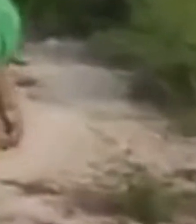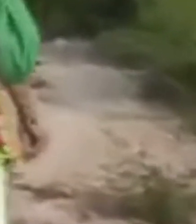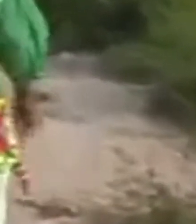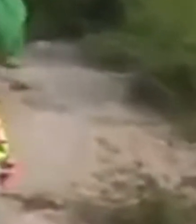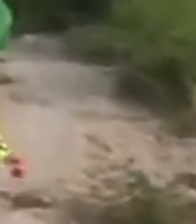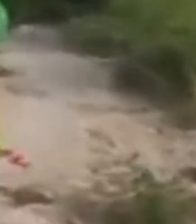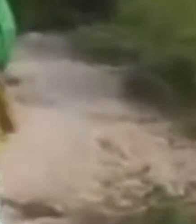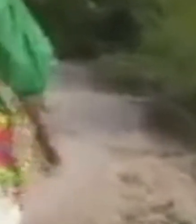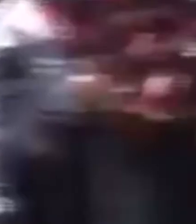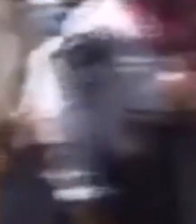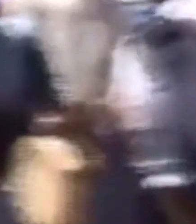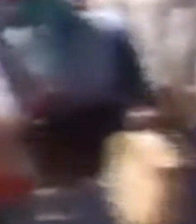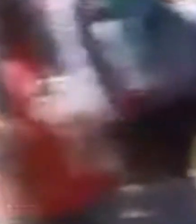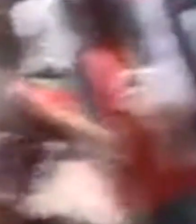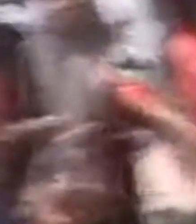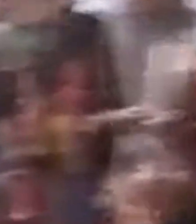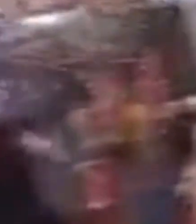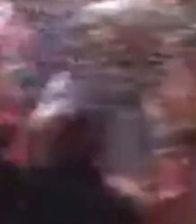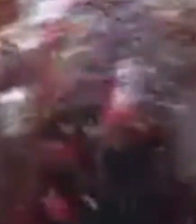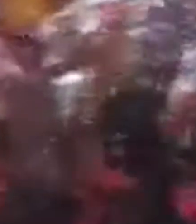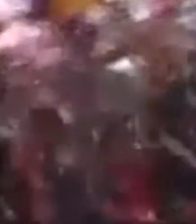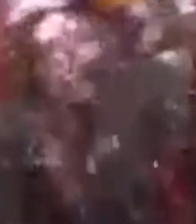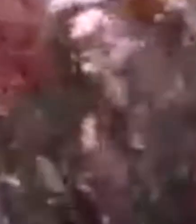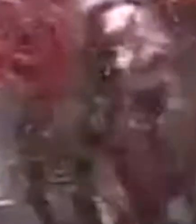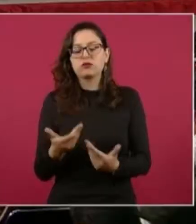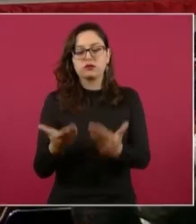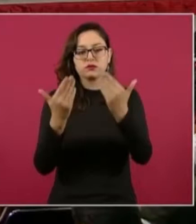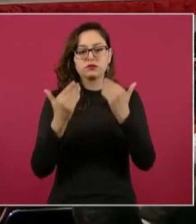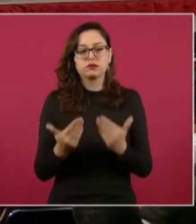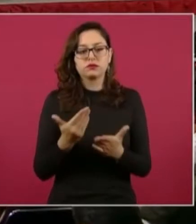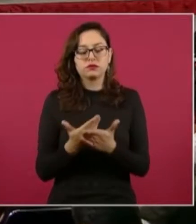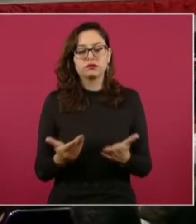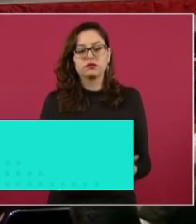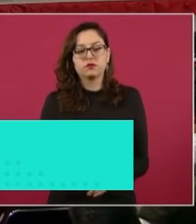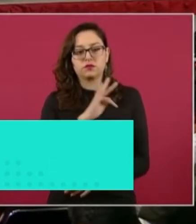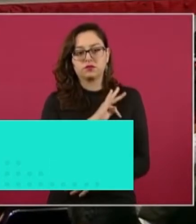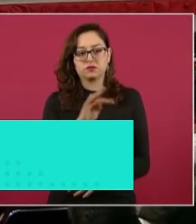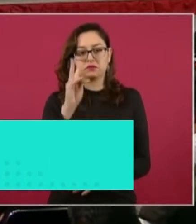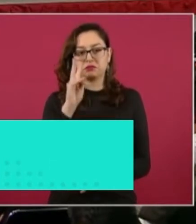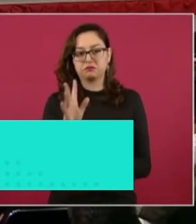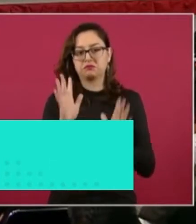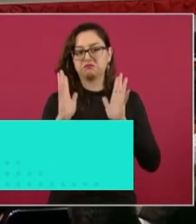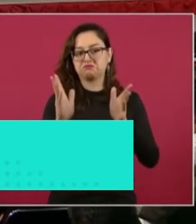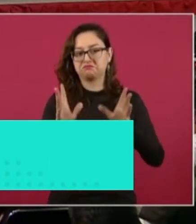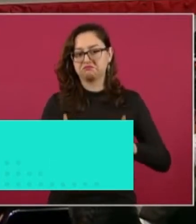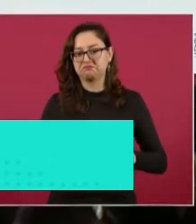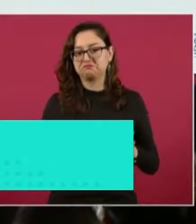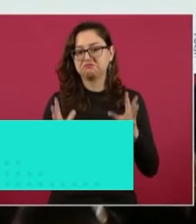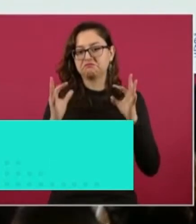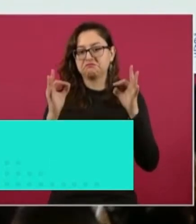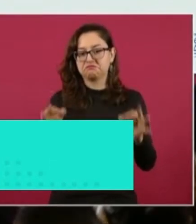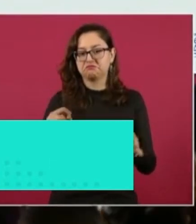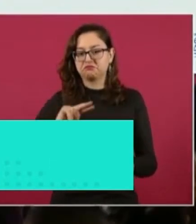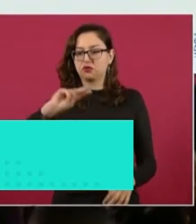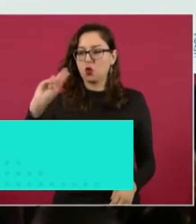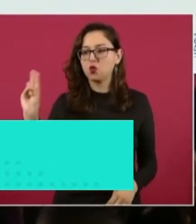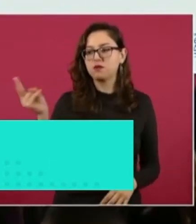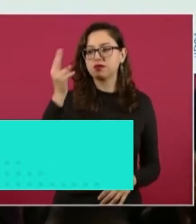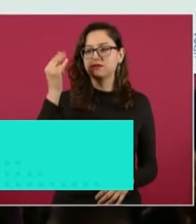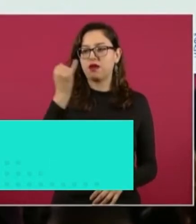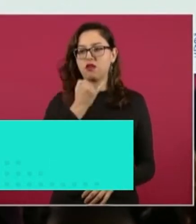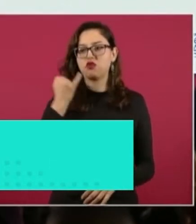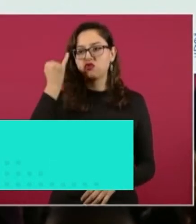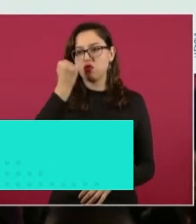2023 con cuatro licenciaturas. El objeto de esta universidad que es impartir educación